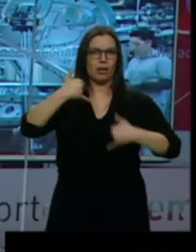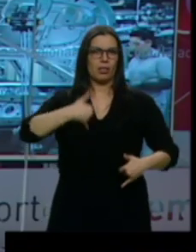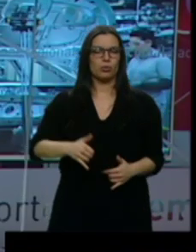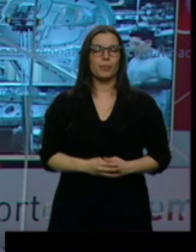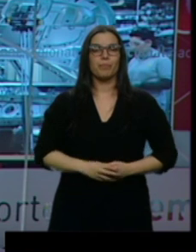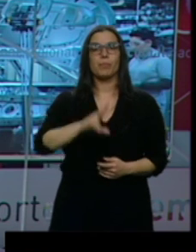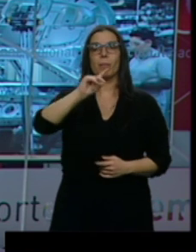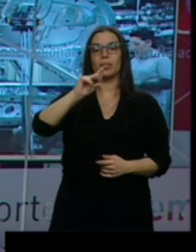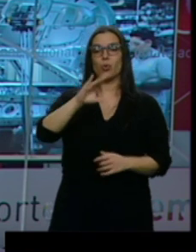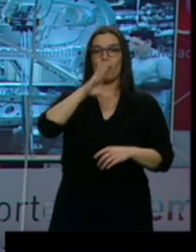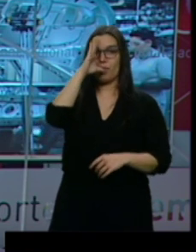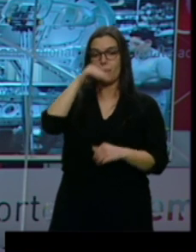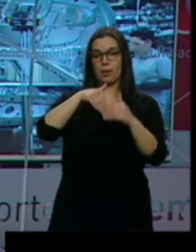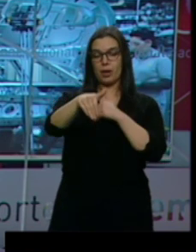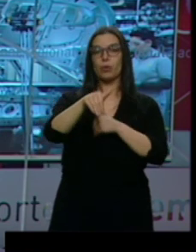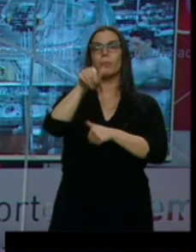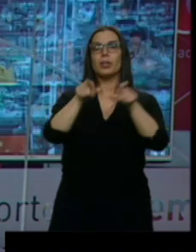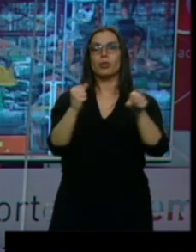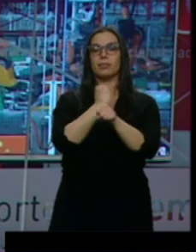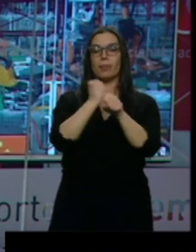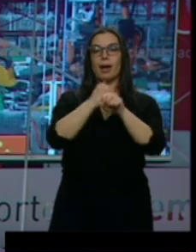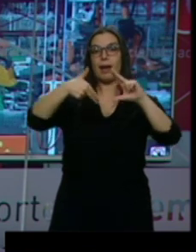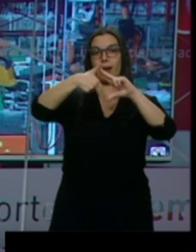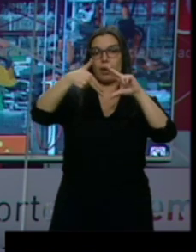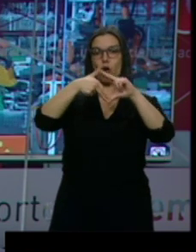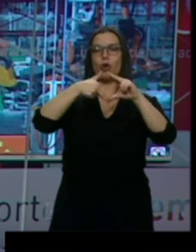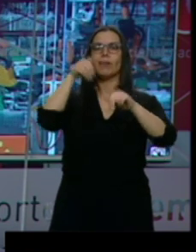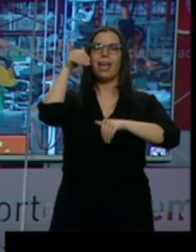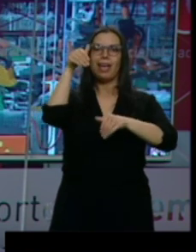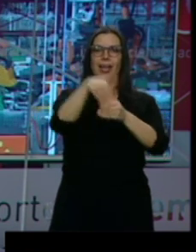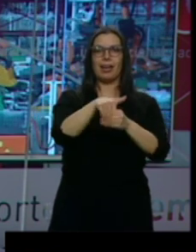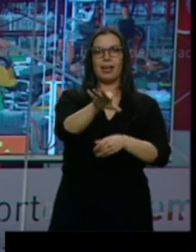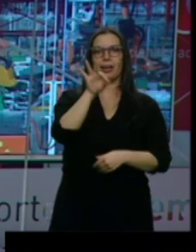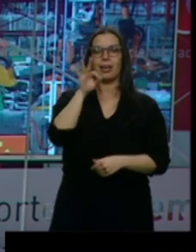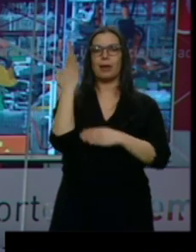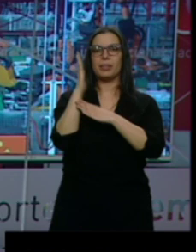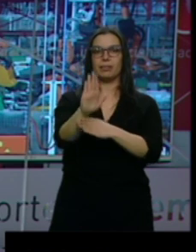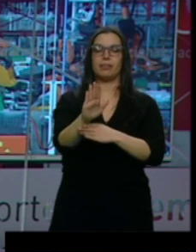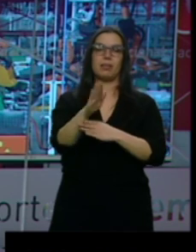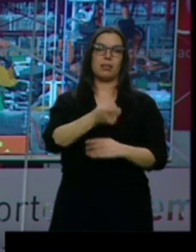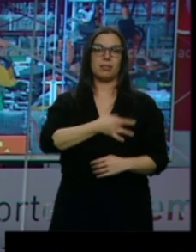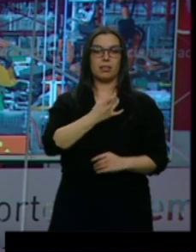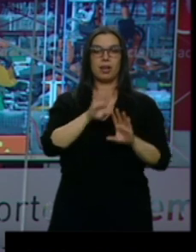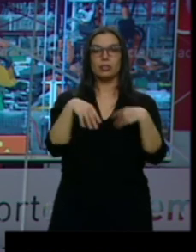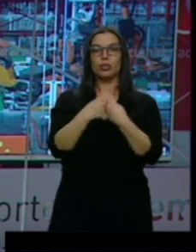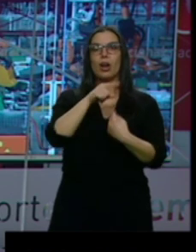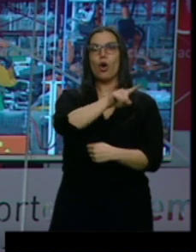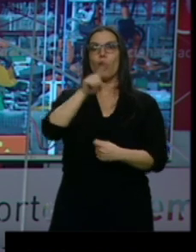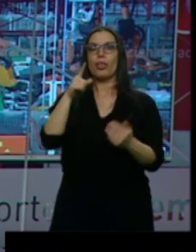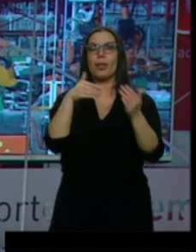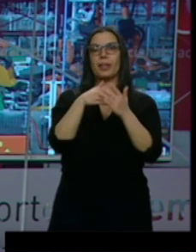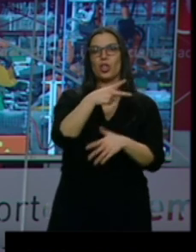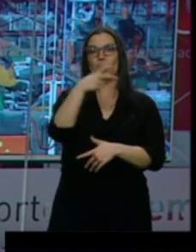trabajadores de Renault están llamados a las urnas para elegir a sus representantes sindicales. En total, son 11.200 empleados, de los que 10.000